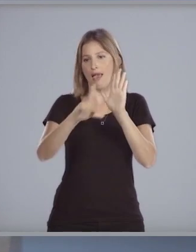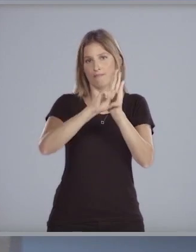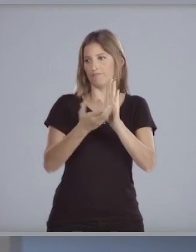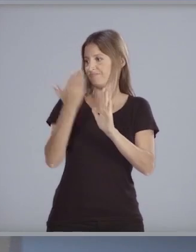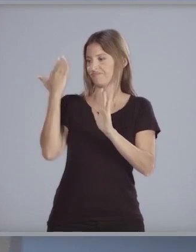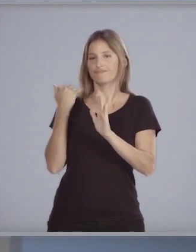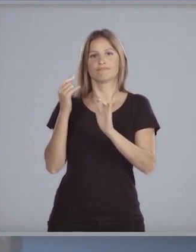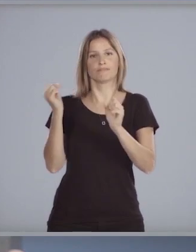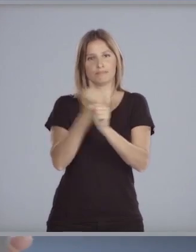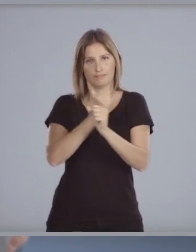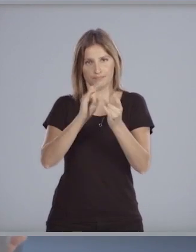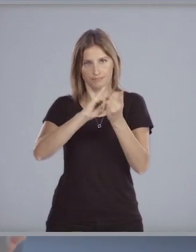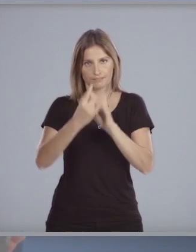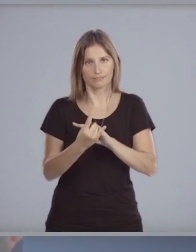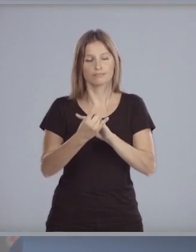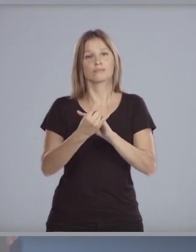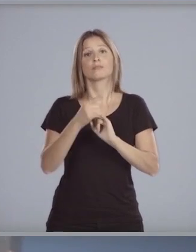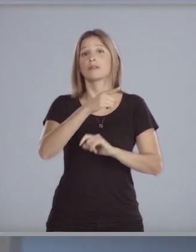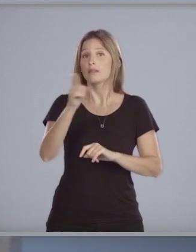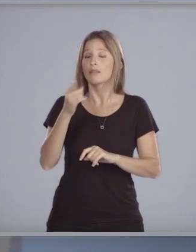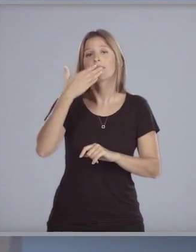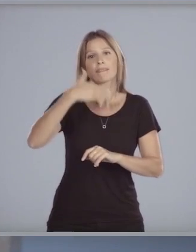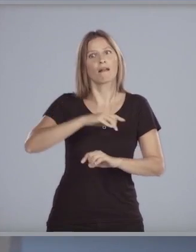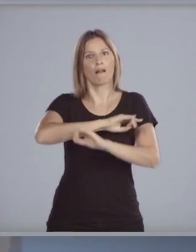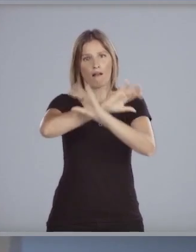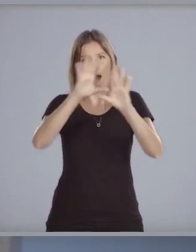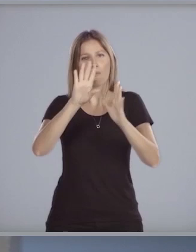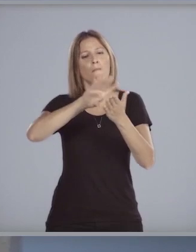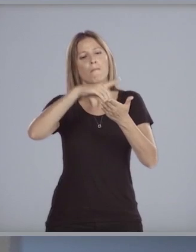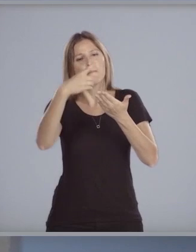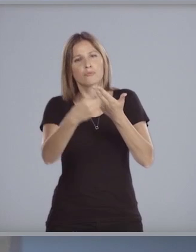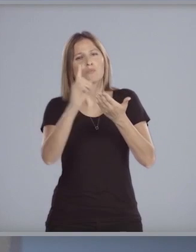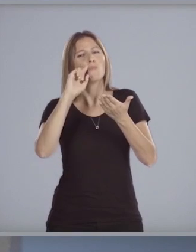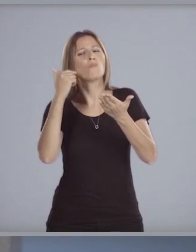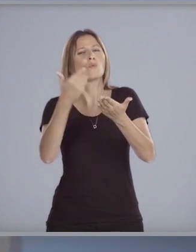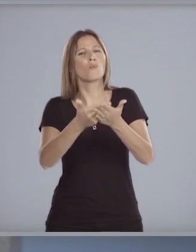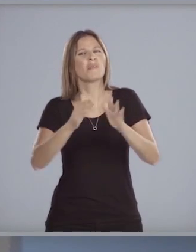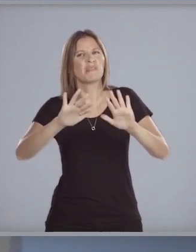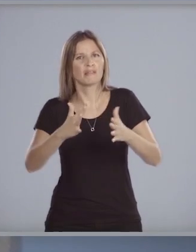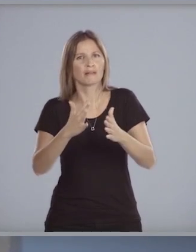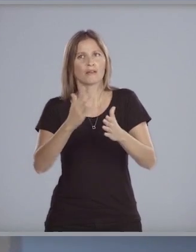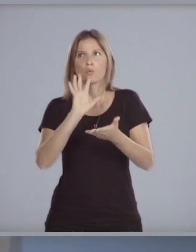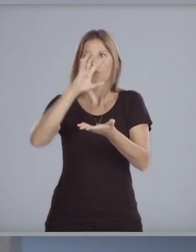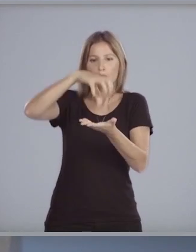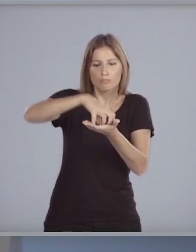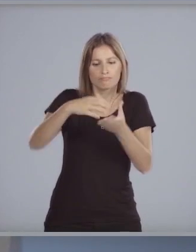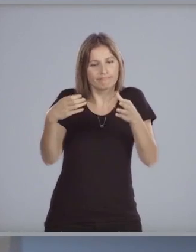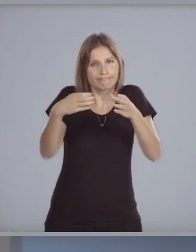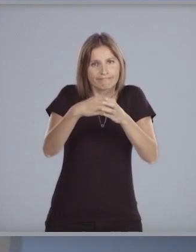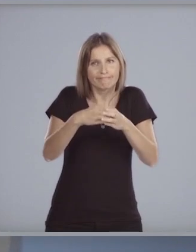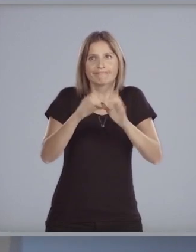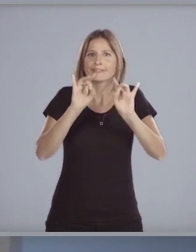Legislativo. Que quede claro, el proyecto no propone la creación de un organismo